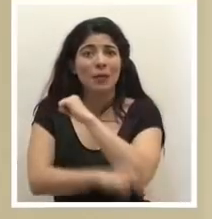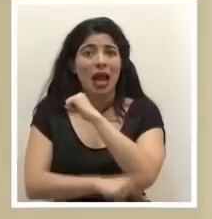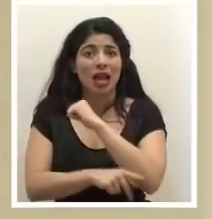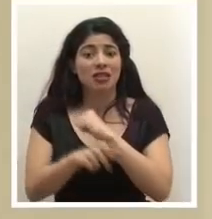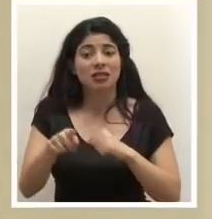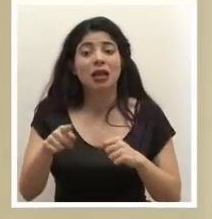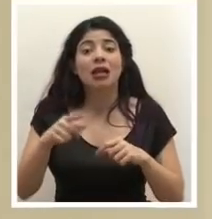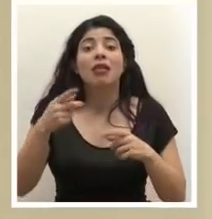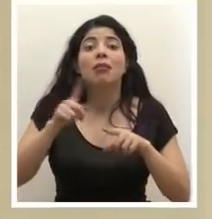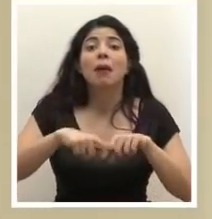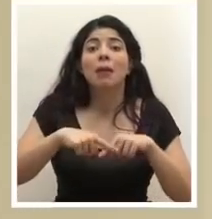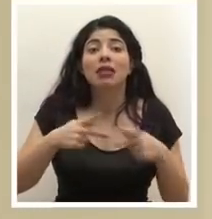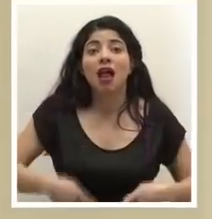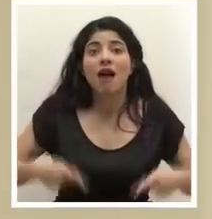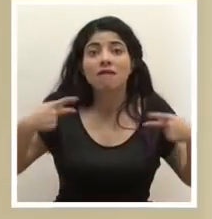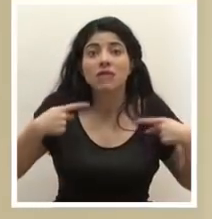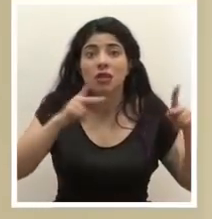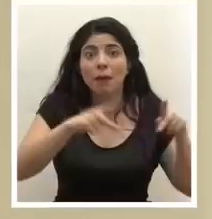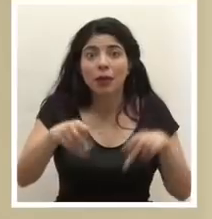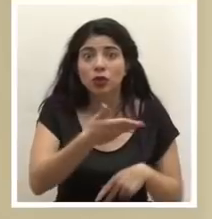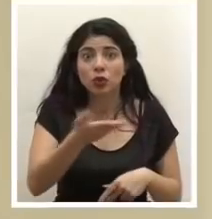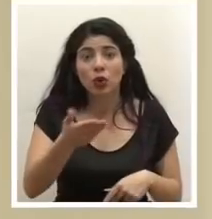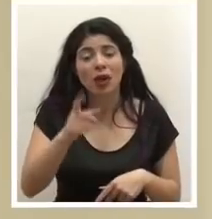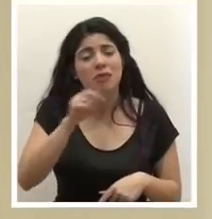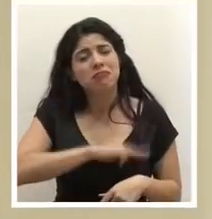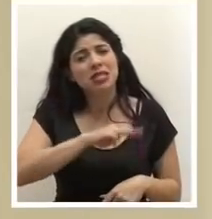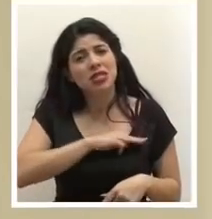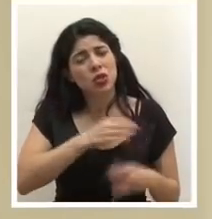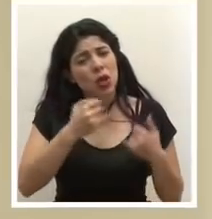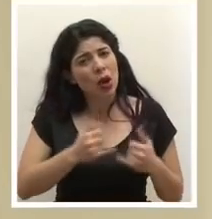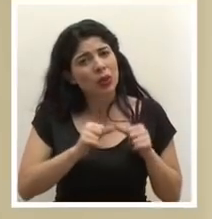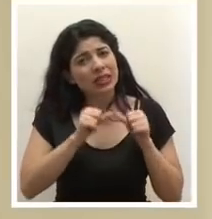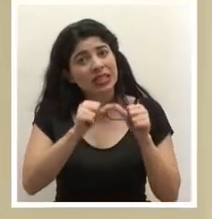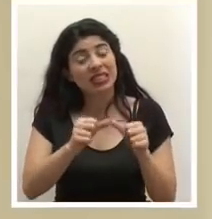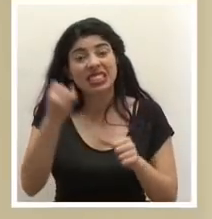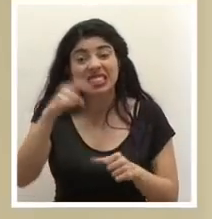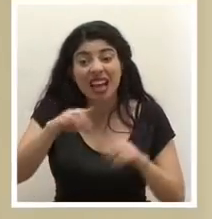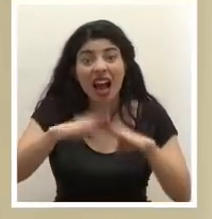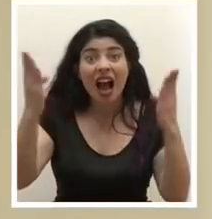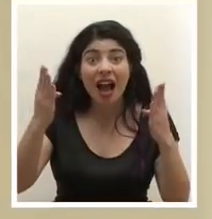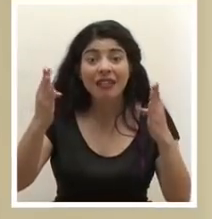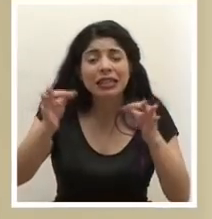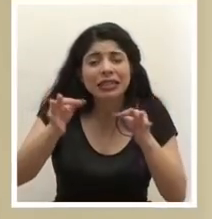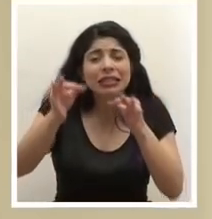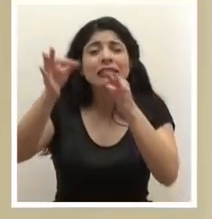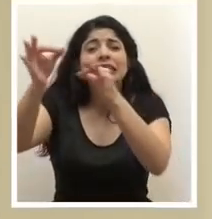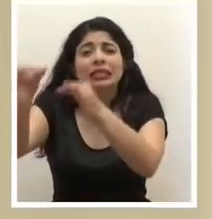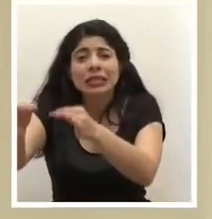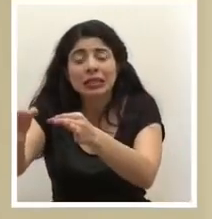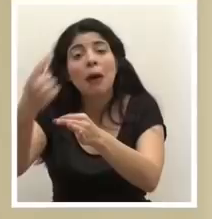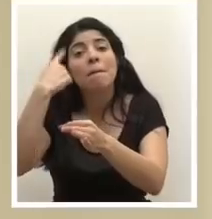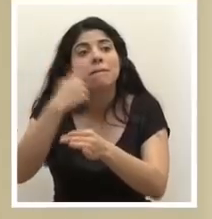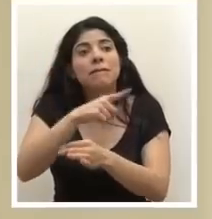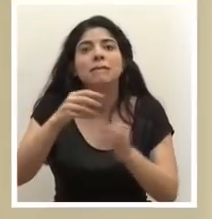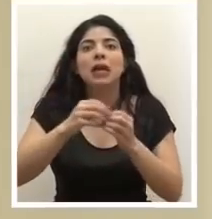juego y que tenemos que seguir en esa misión y si tenemos que posponerlo un tiempo más para hacerlo con más